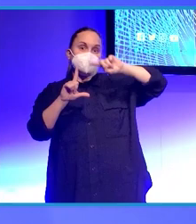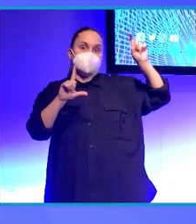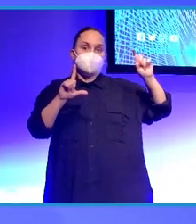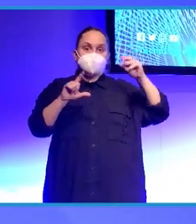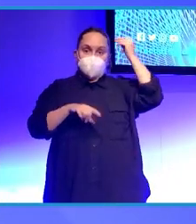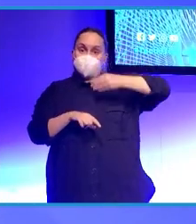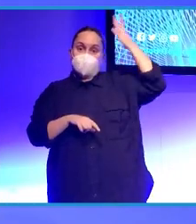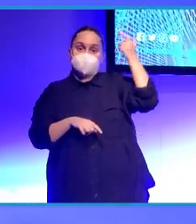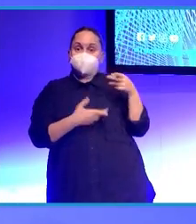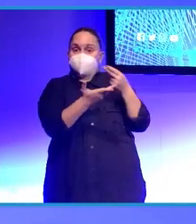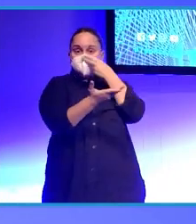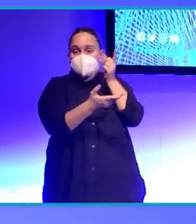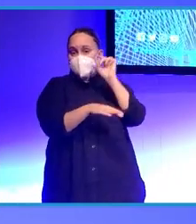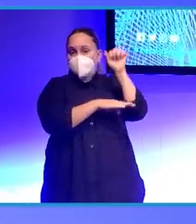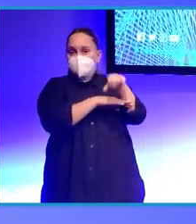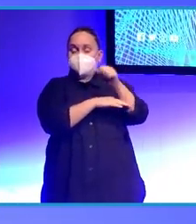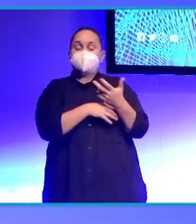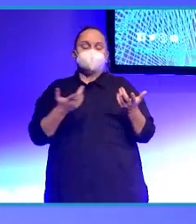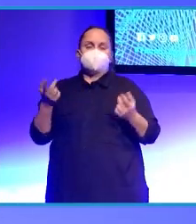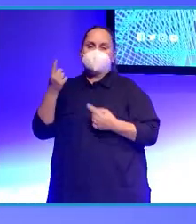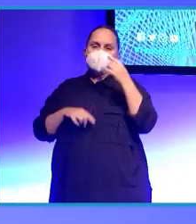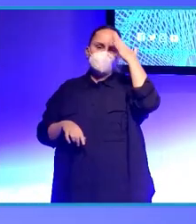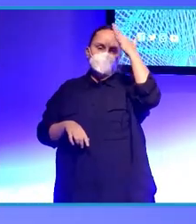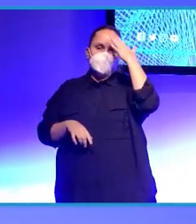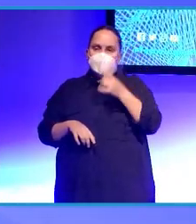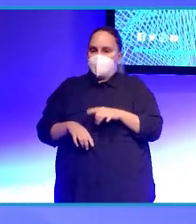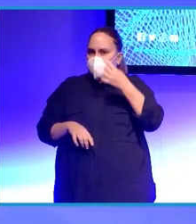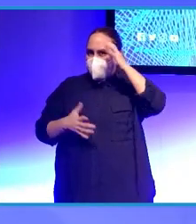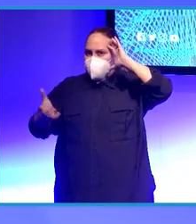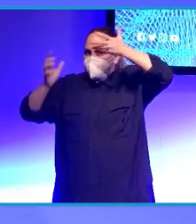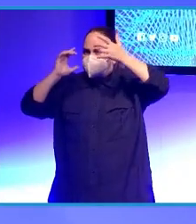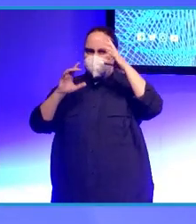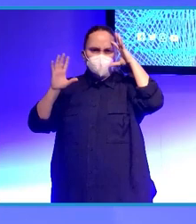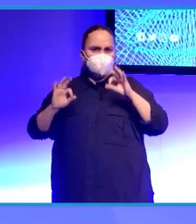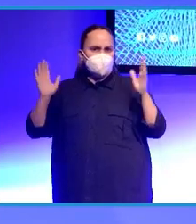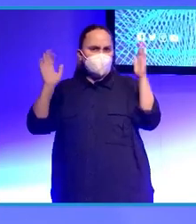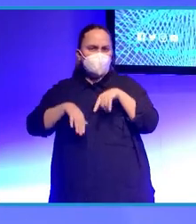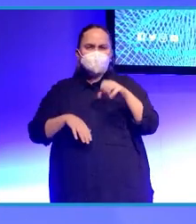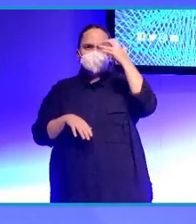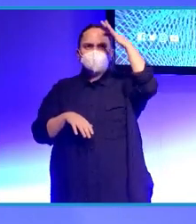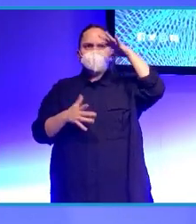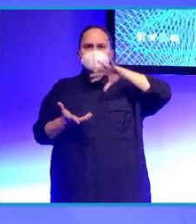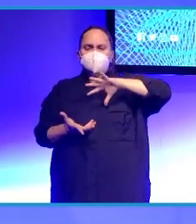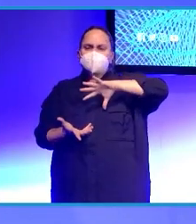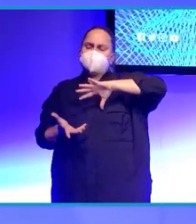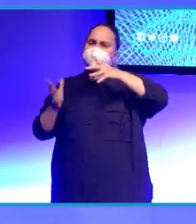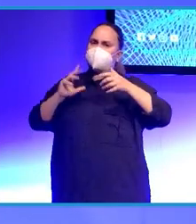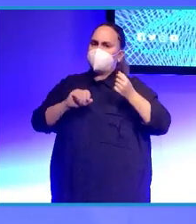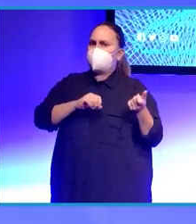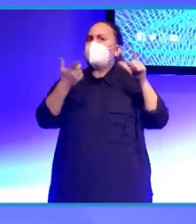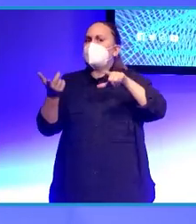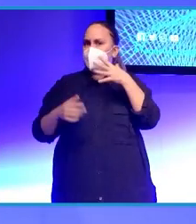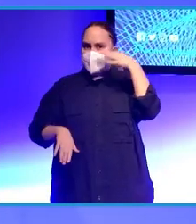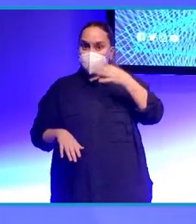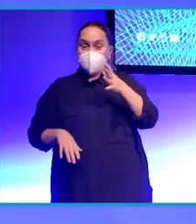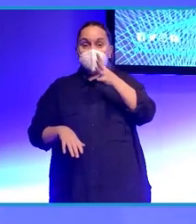A veces los sueños tienen algo de disparatados incoherentes, pero este en particular se asemeja un poco a la realidad porque los algoritmos que se